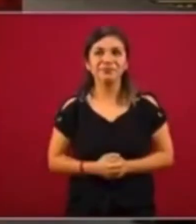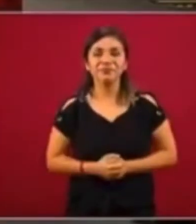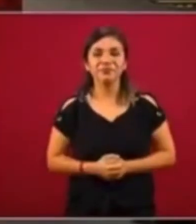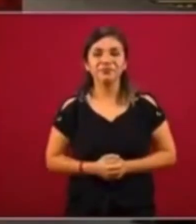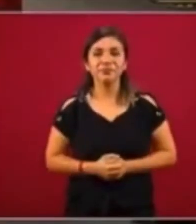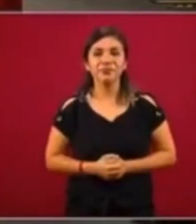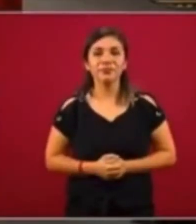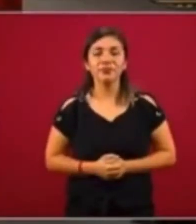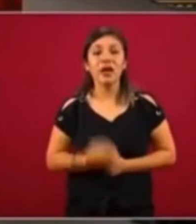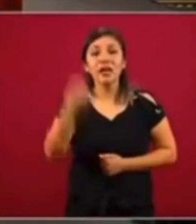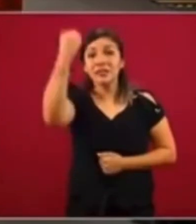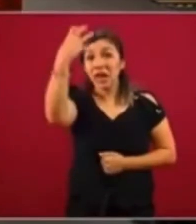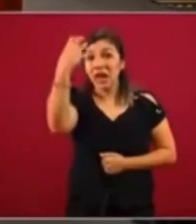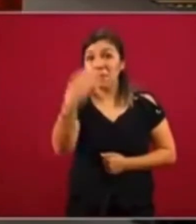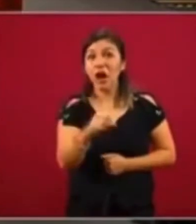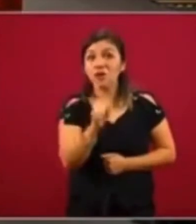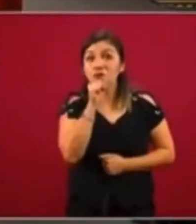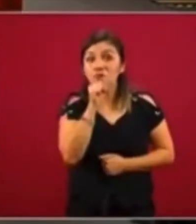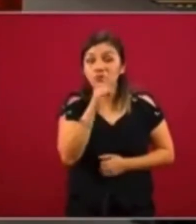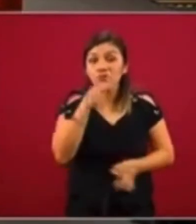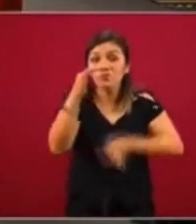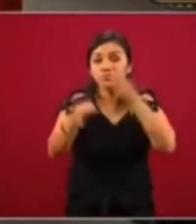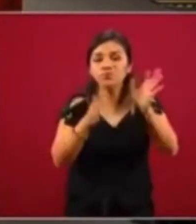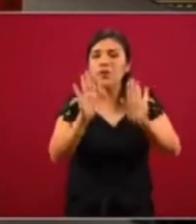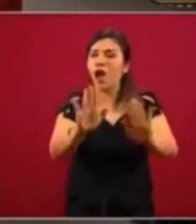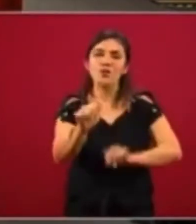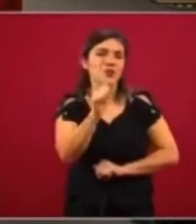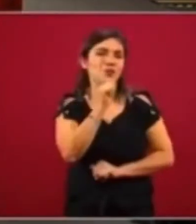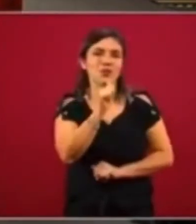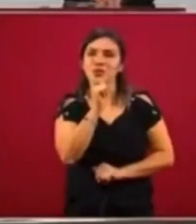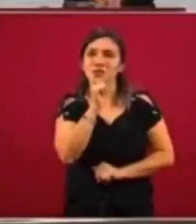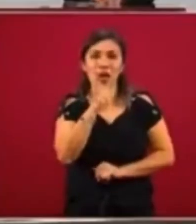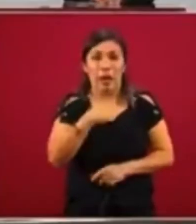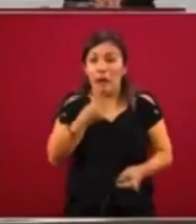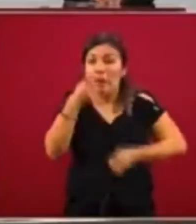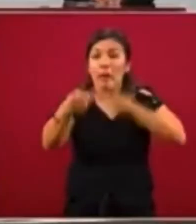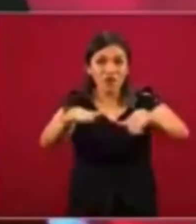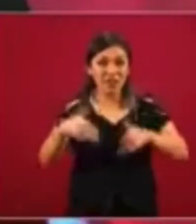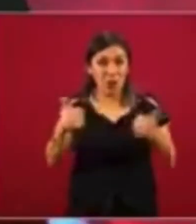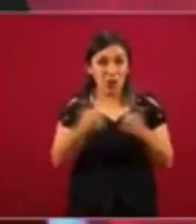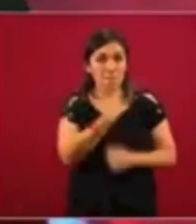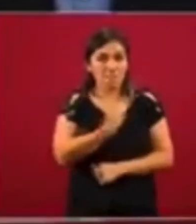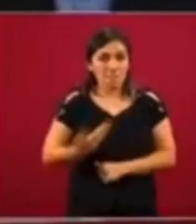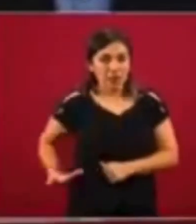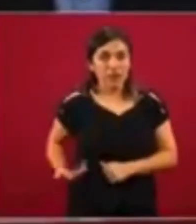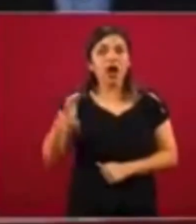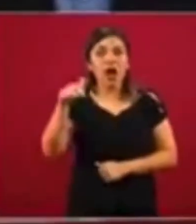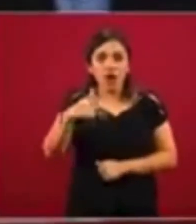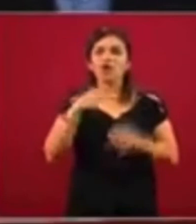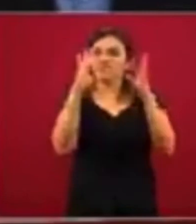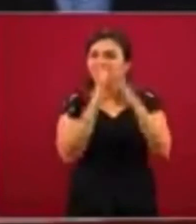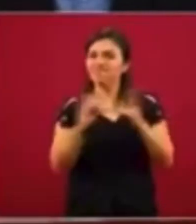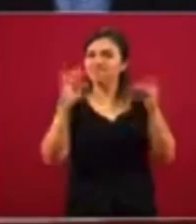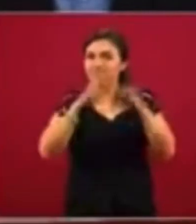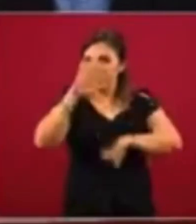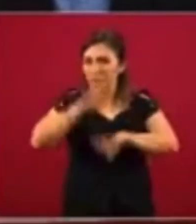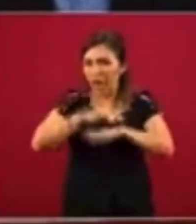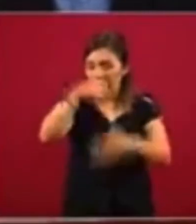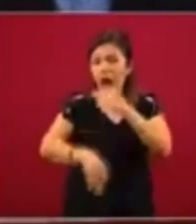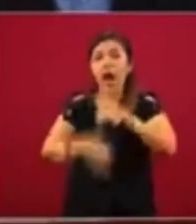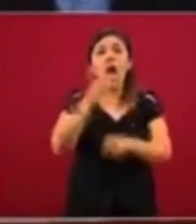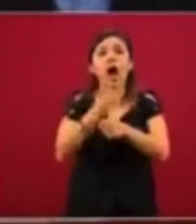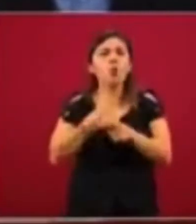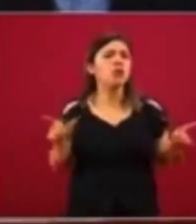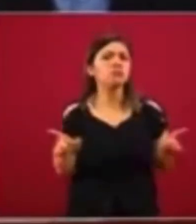Semáforo. No les voy a dar todavía demasiada información, porque mañana voy presentar detalles. Lo que sí les puedo decir en este momento